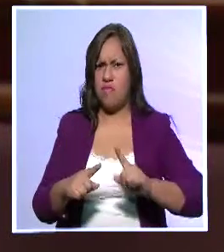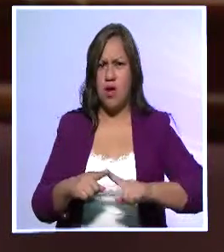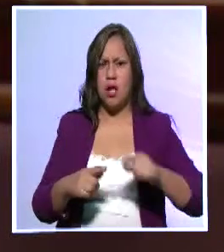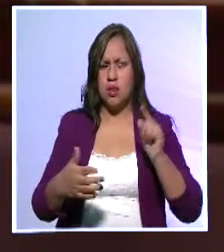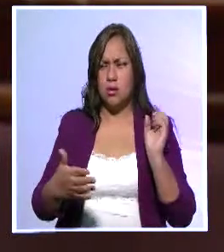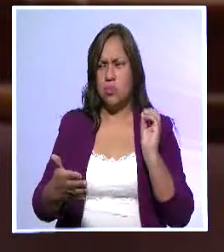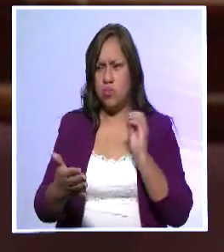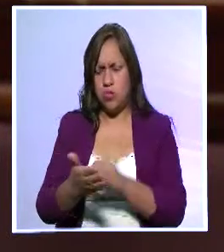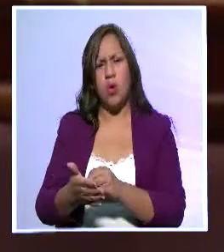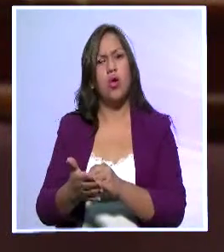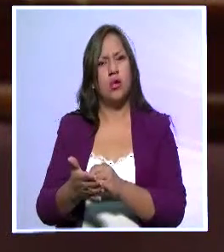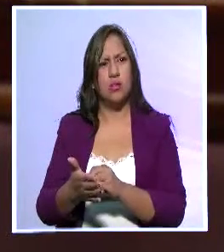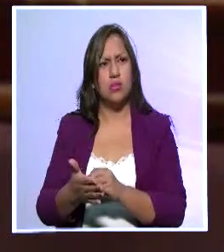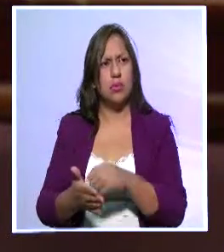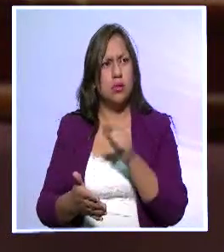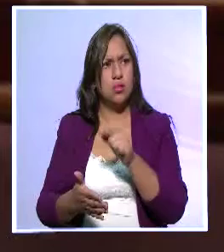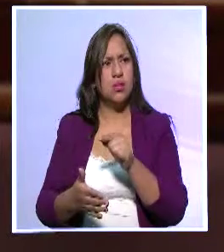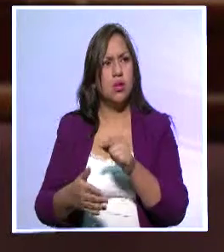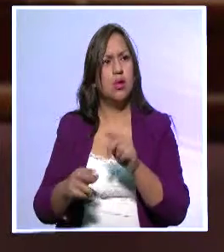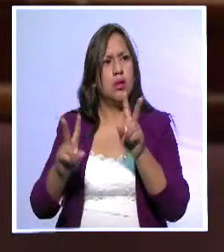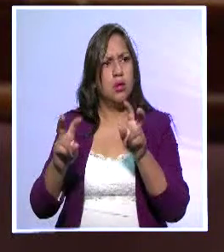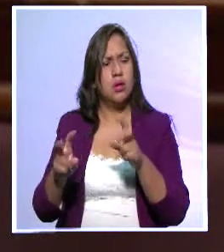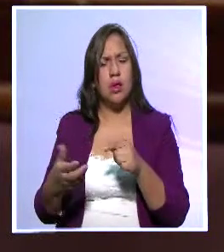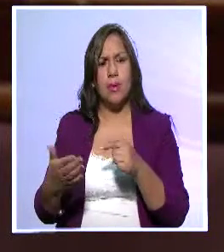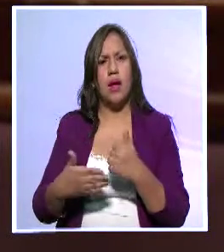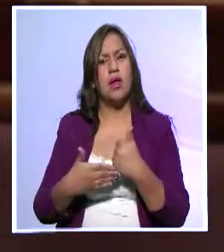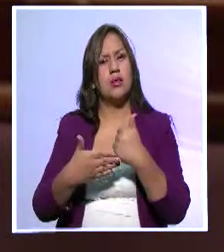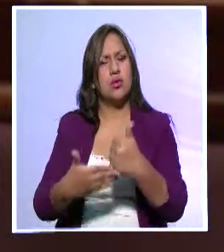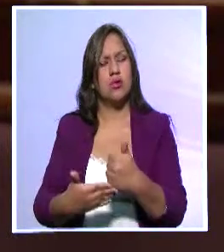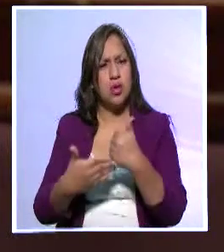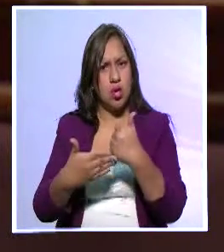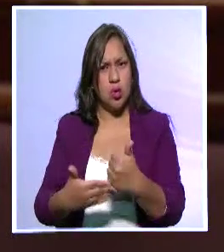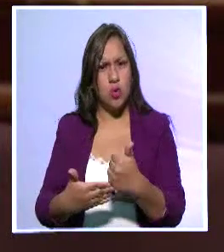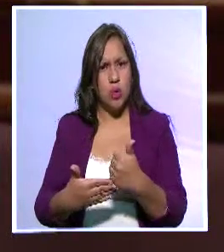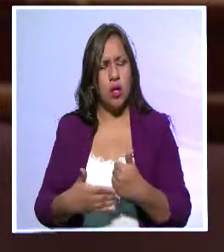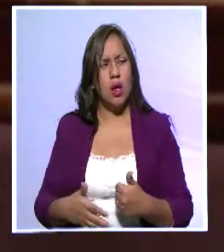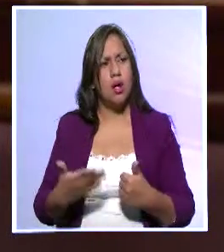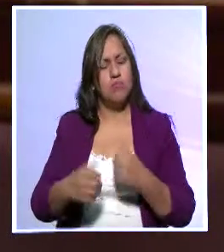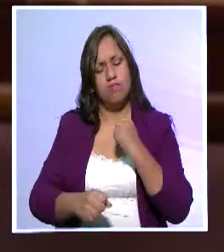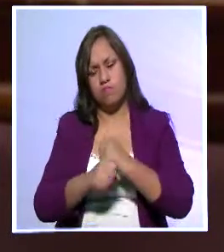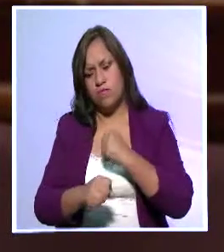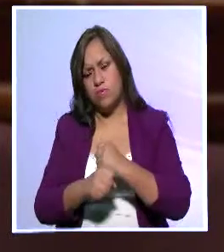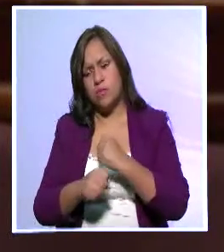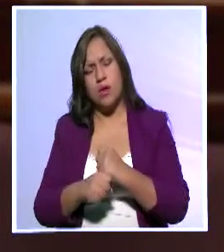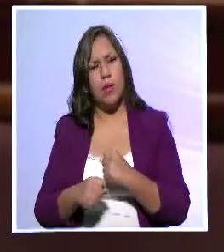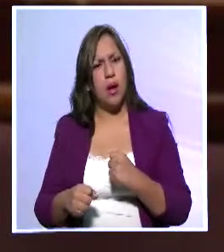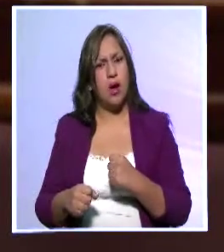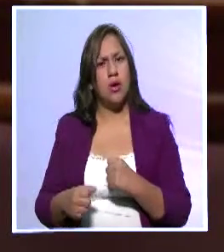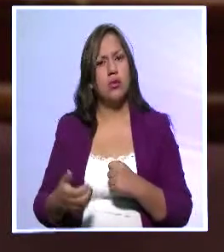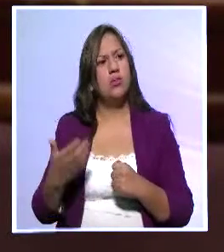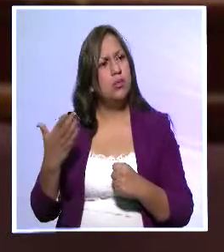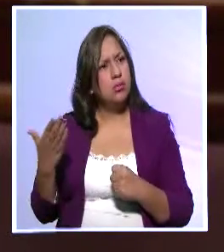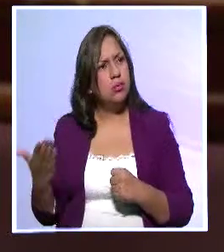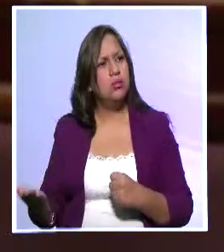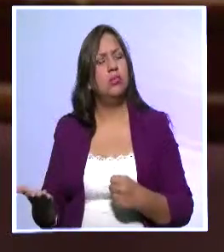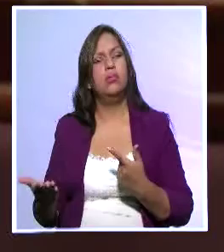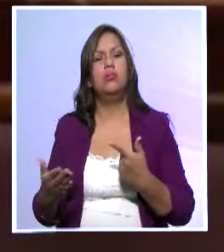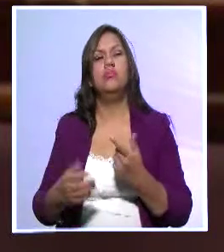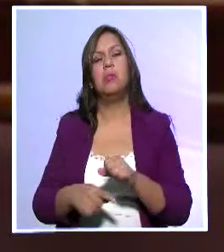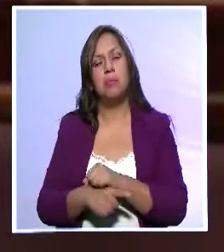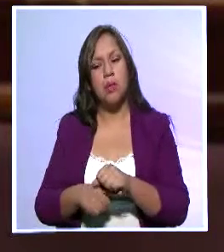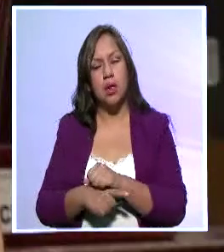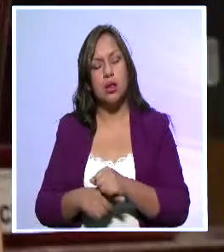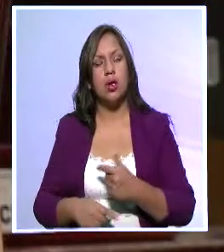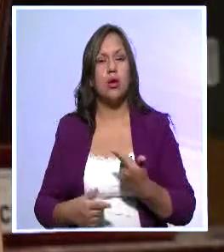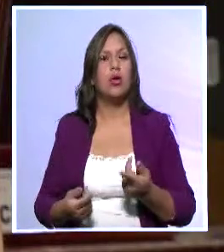materias que nos ayudan a hacer nuestro trabajo tanto desde el ámbito teórico cuanto en el ámbito práctico.